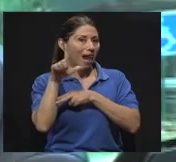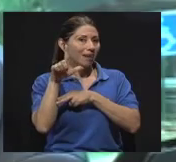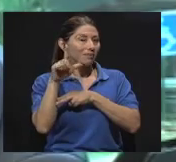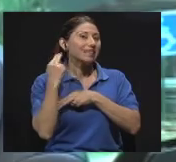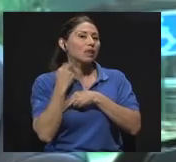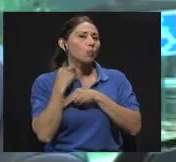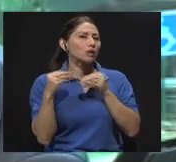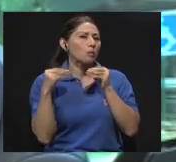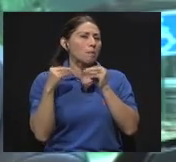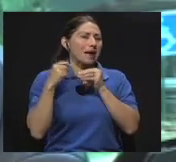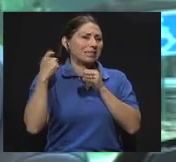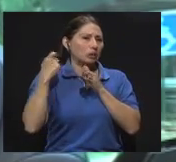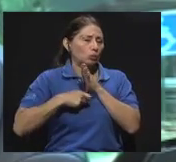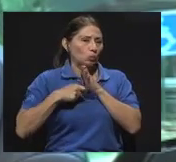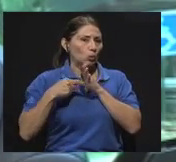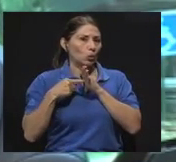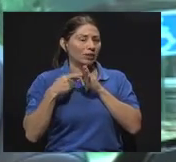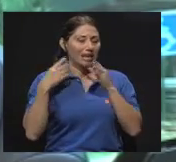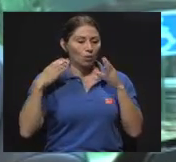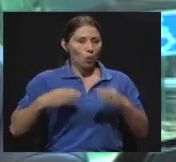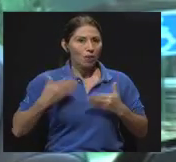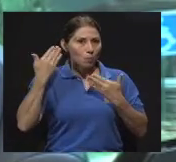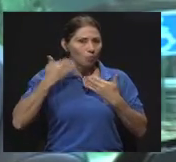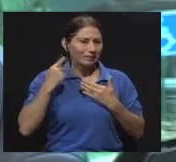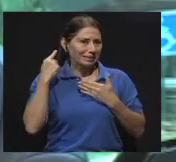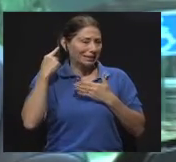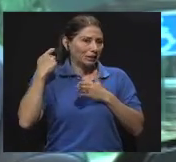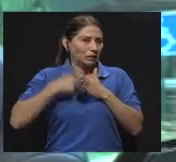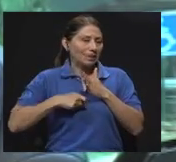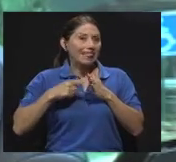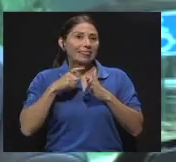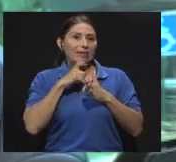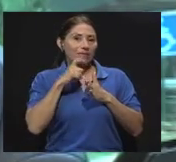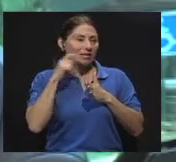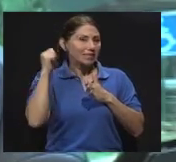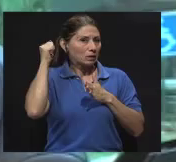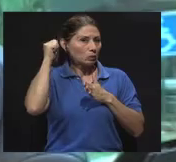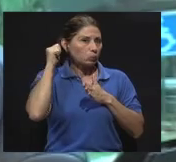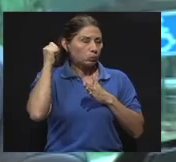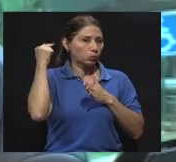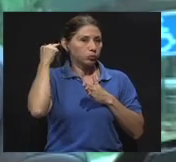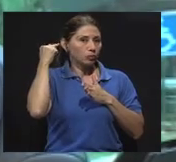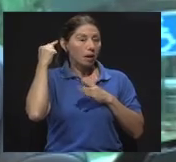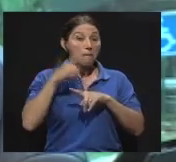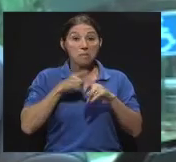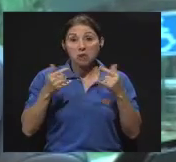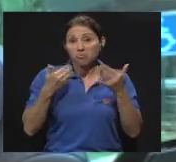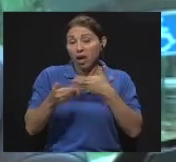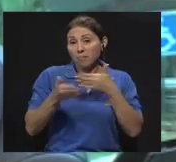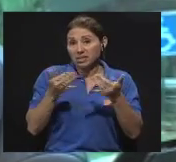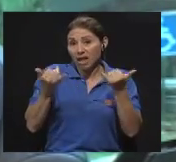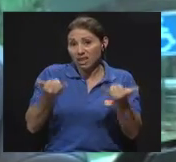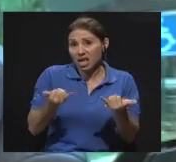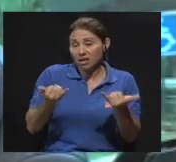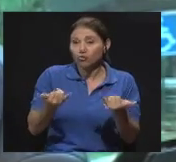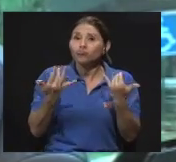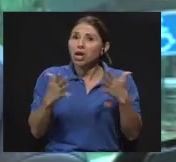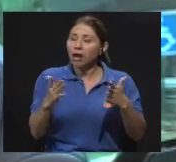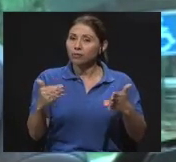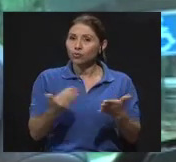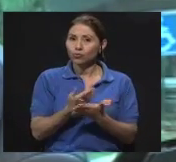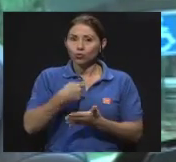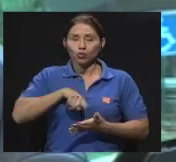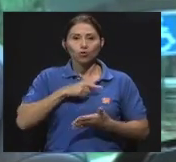es bastante difícil, ¿verdad? Sin embargo, a pesar de eso, hoy día tenemos nosotros la gran novedad de los